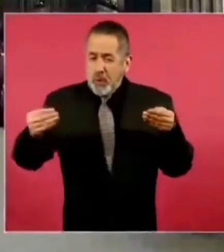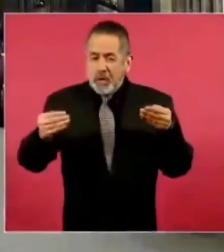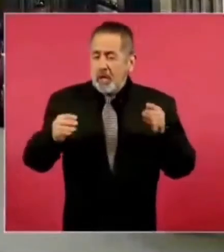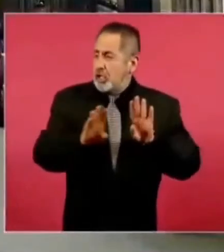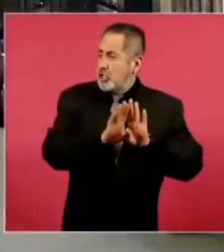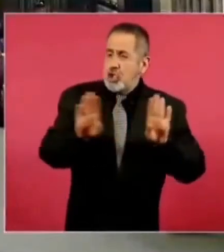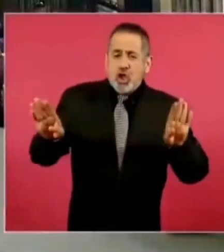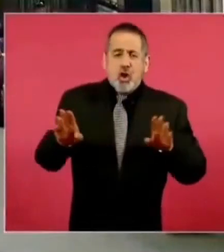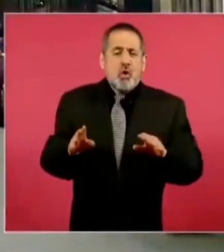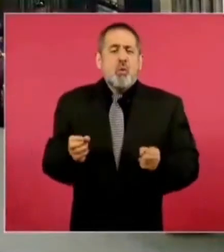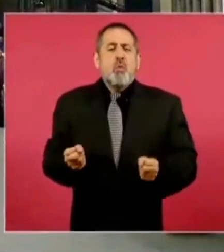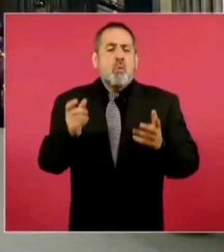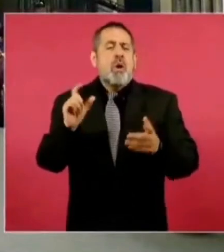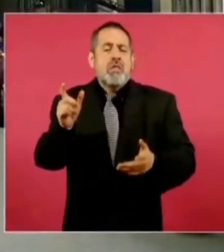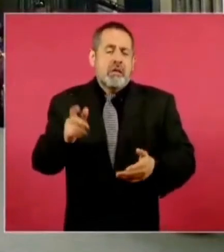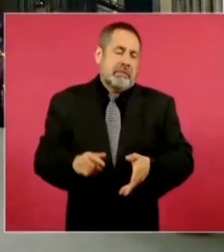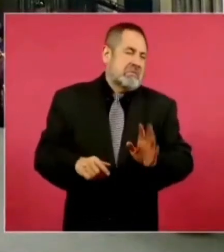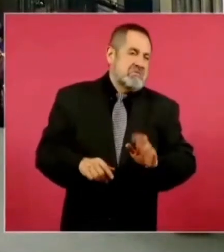Y además